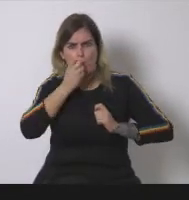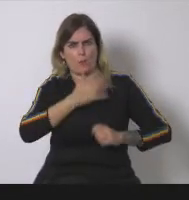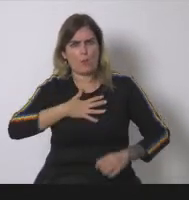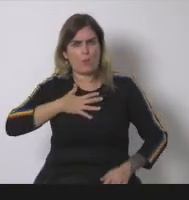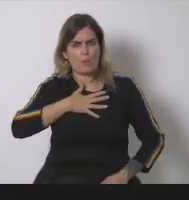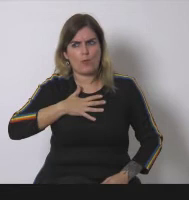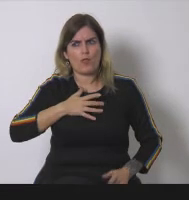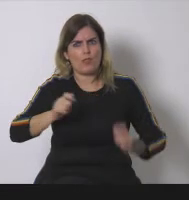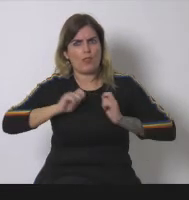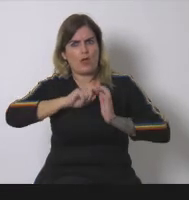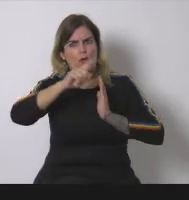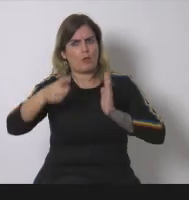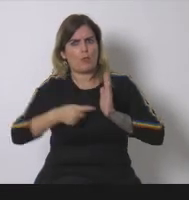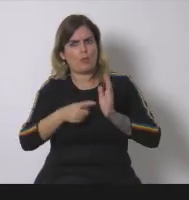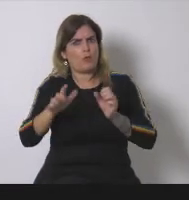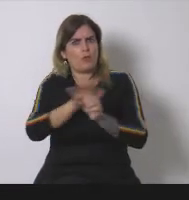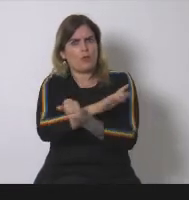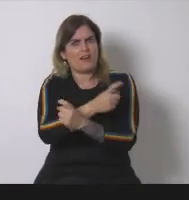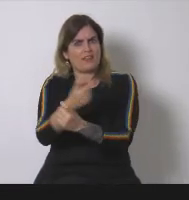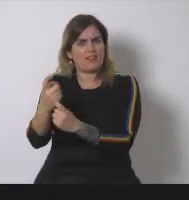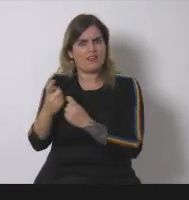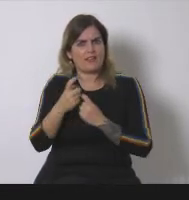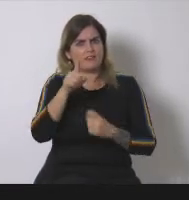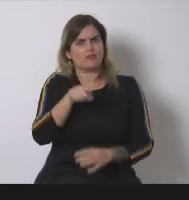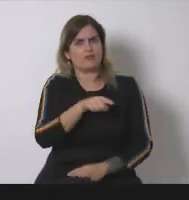precio estamos pagando este bienestar tan preciado